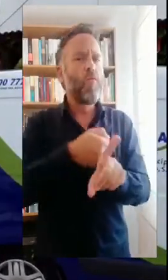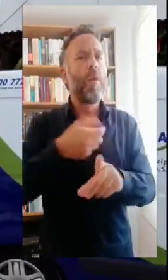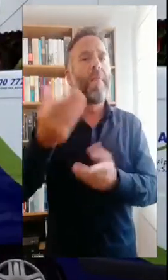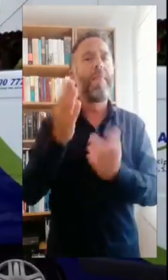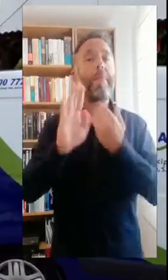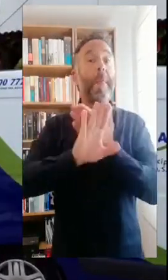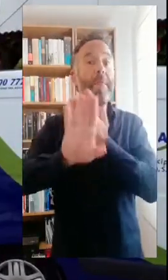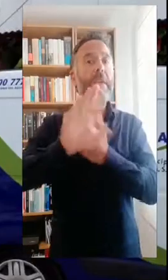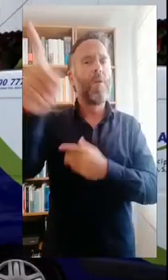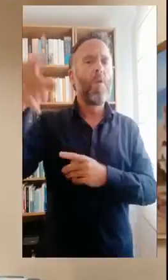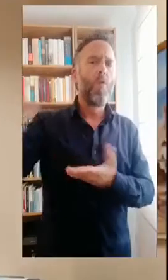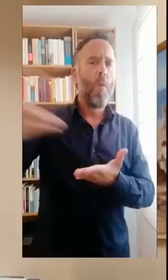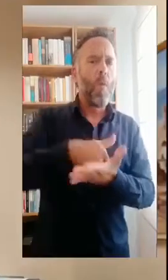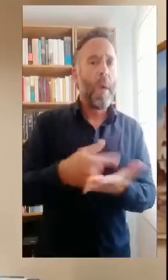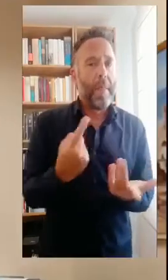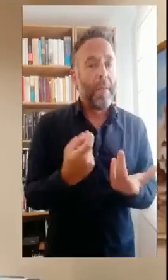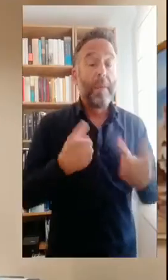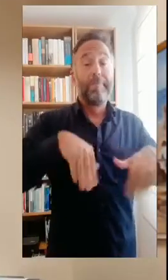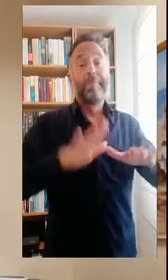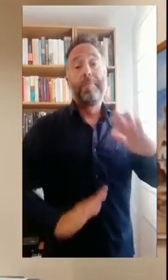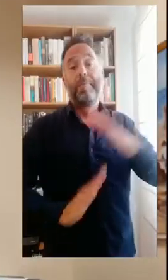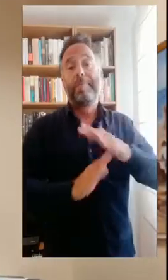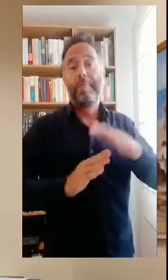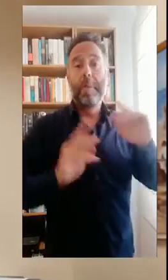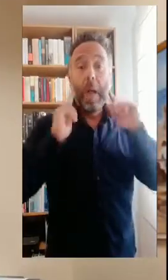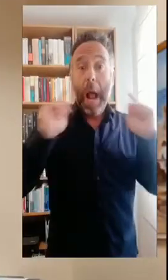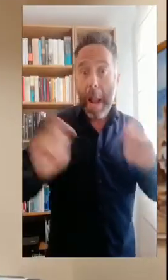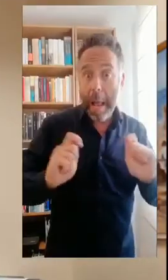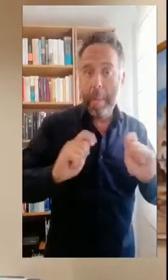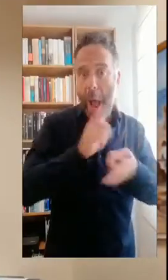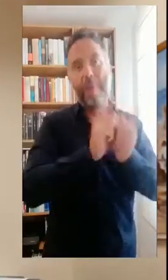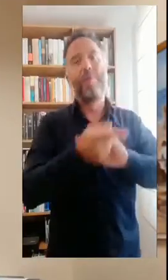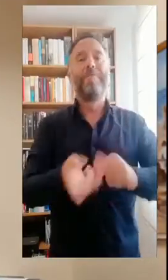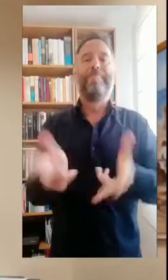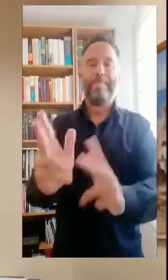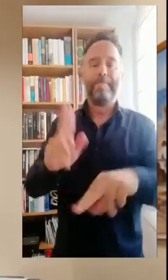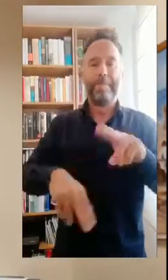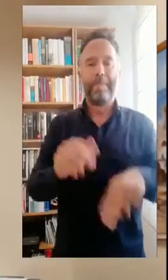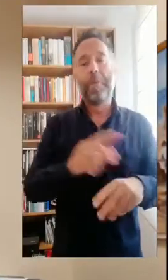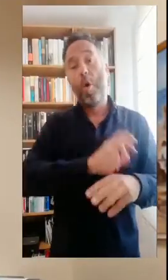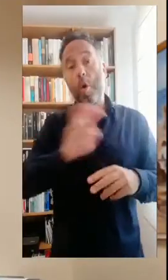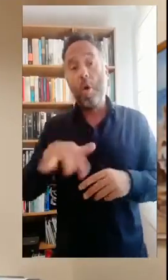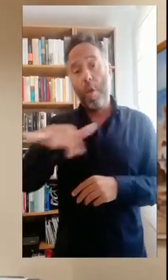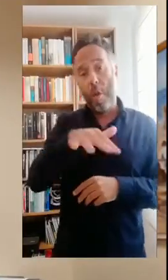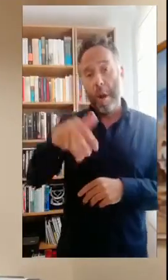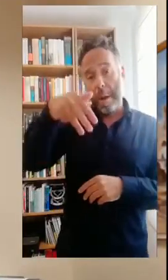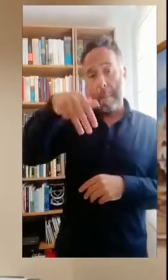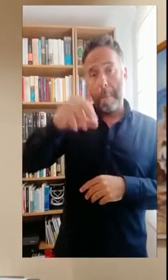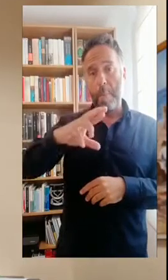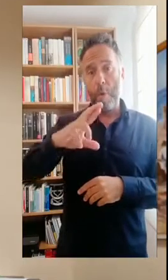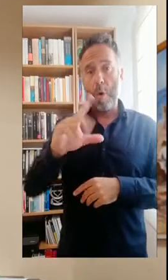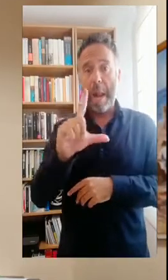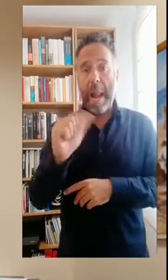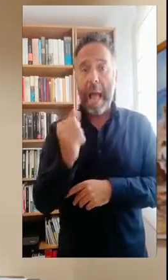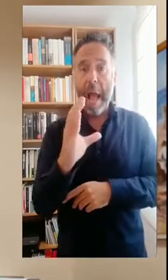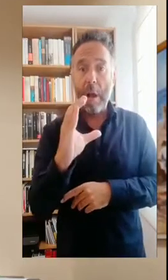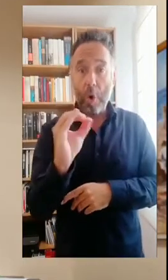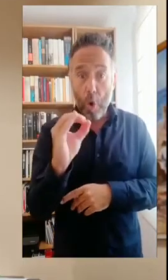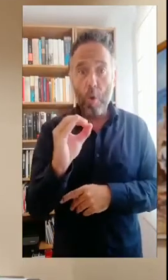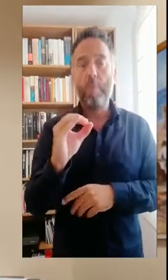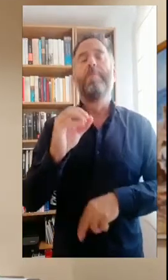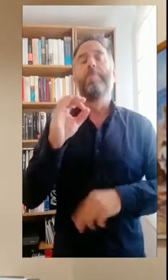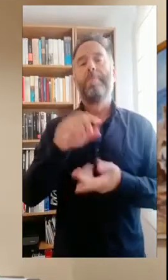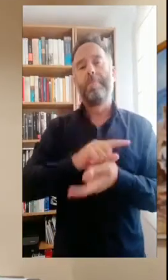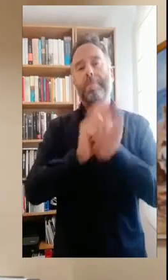los vecinos y que quedó parada por el motivo del confinamiento. Ya en la zona del litoral, en la zona del Morlaco, estamos mejorando los